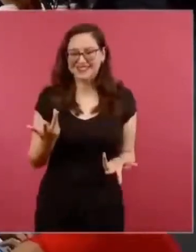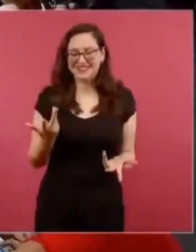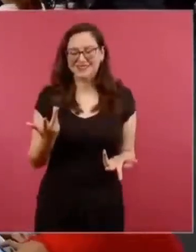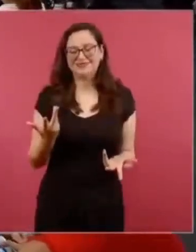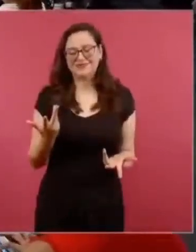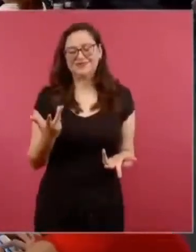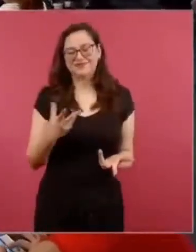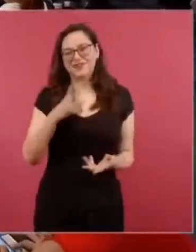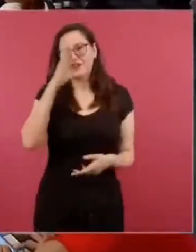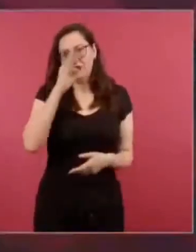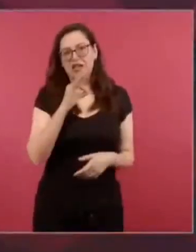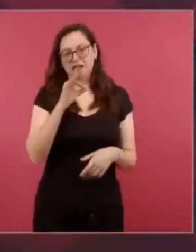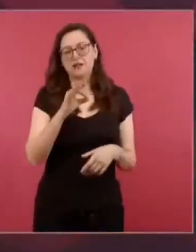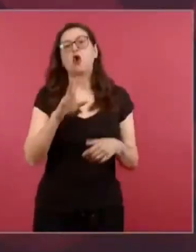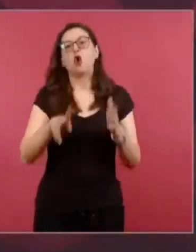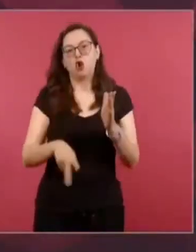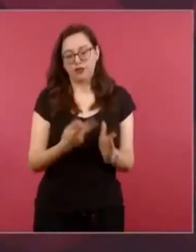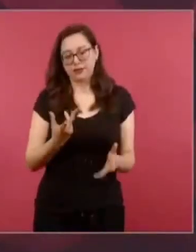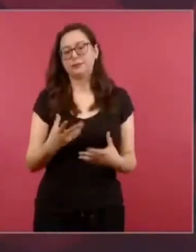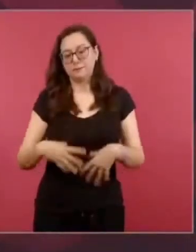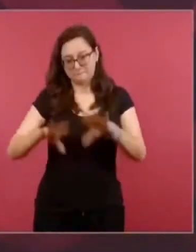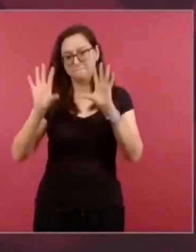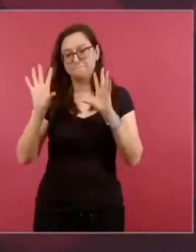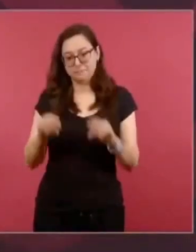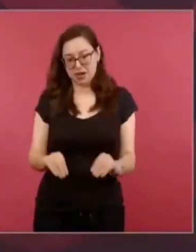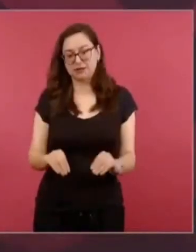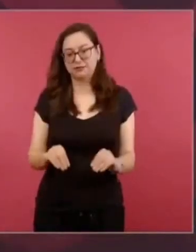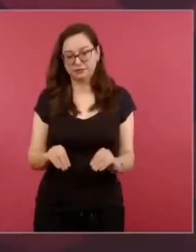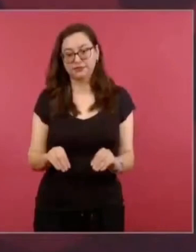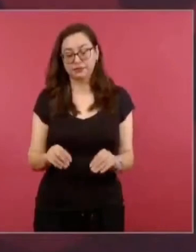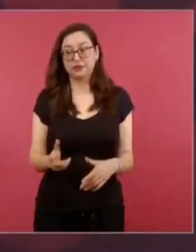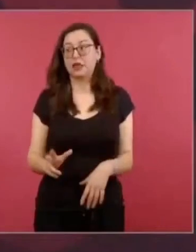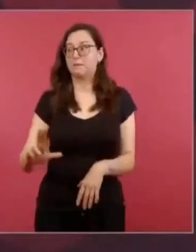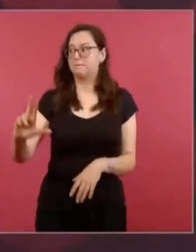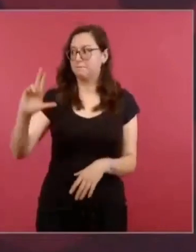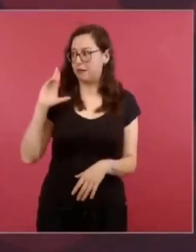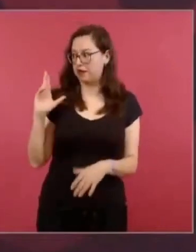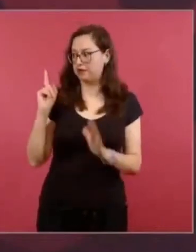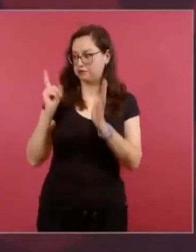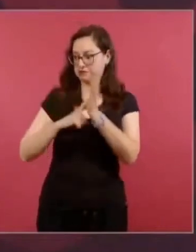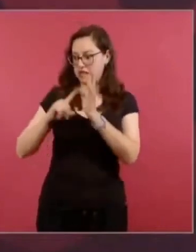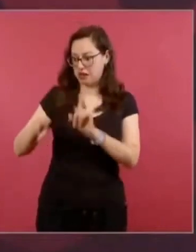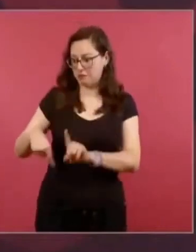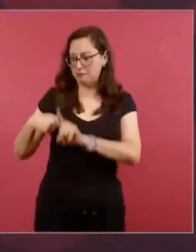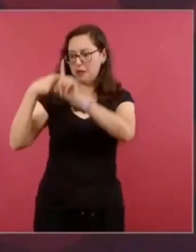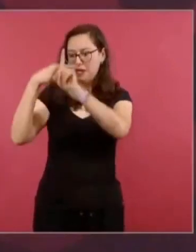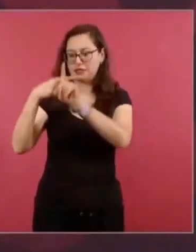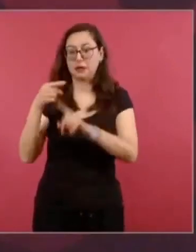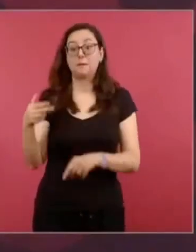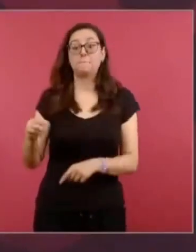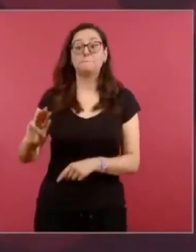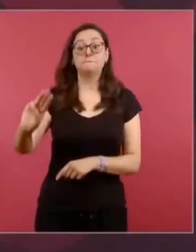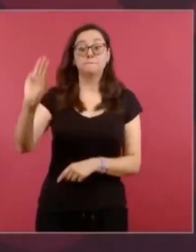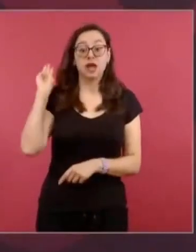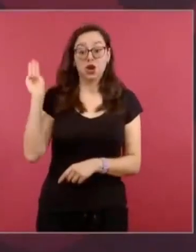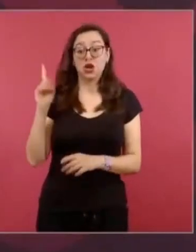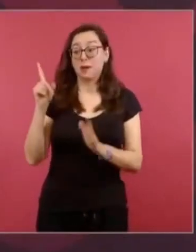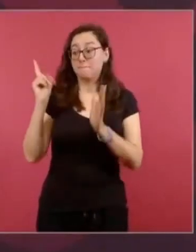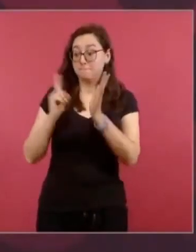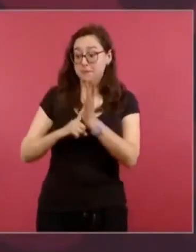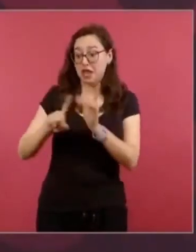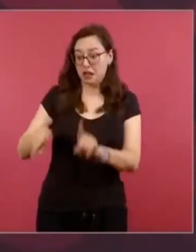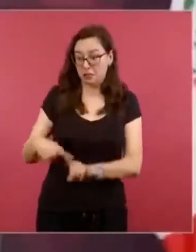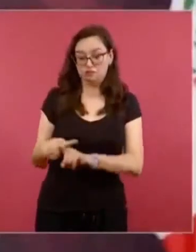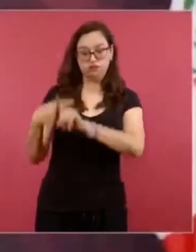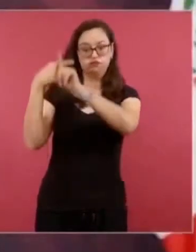el martes mil más y ayer mil más. Entonces,